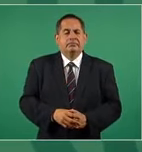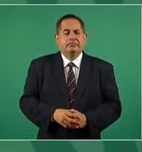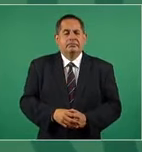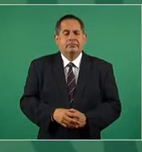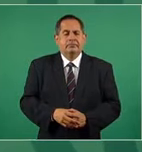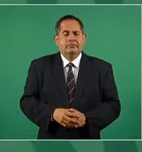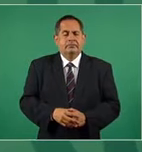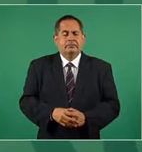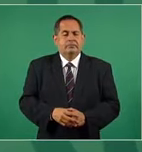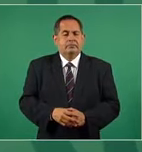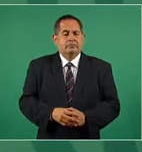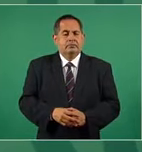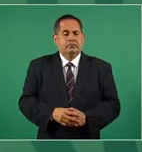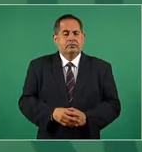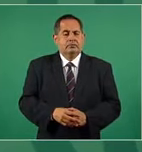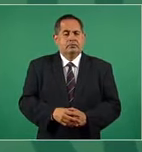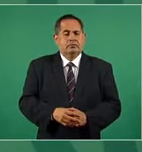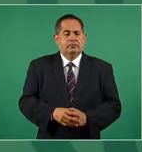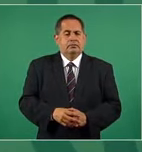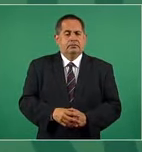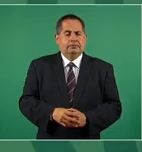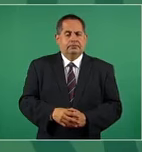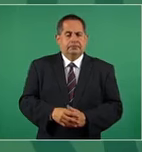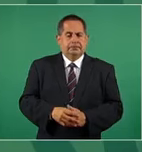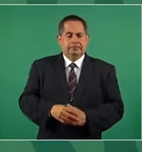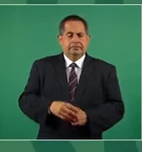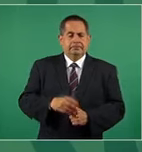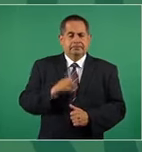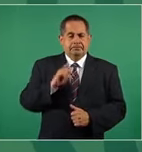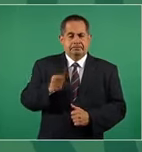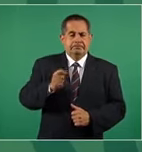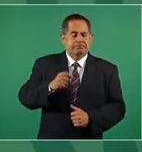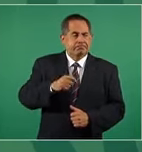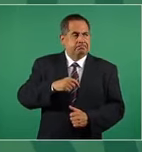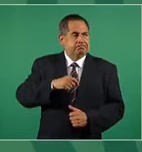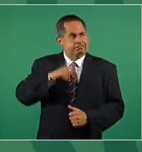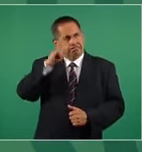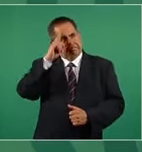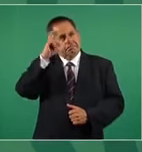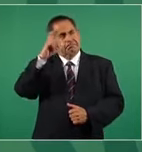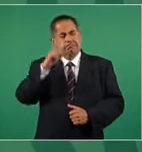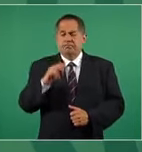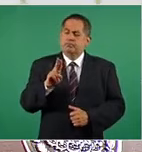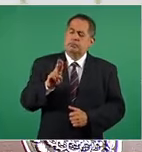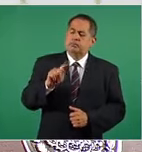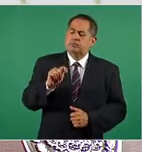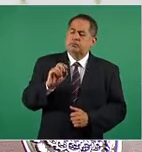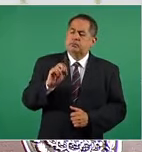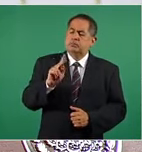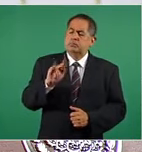La utopía es lo que nos permite